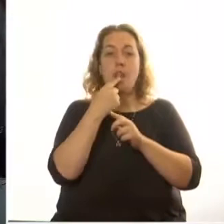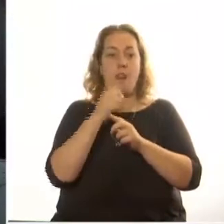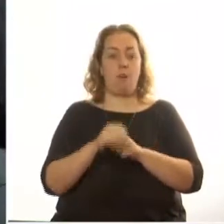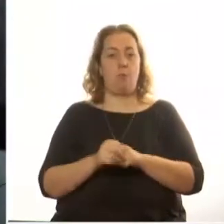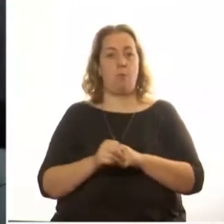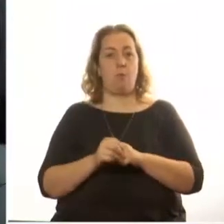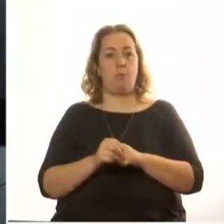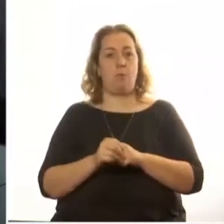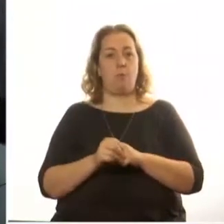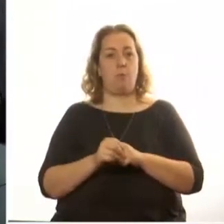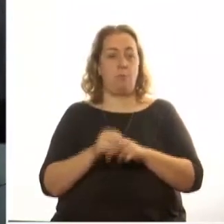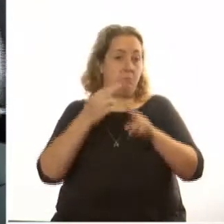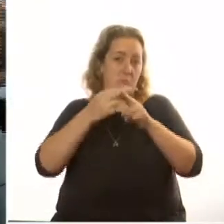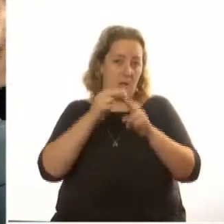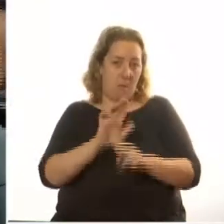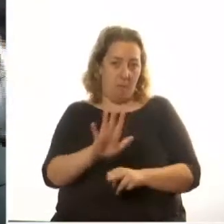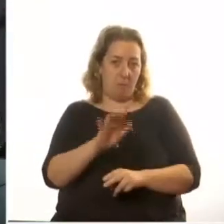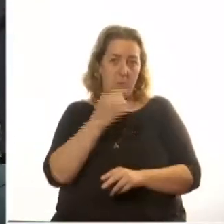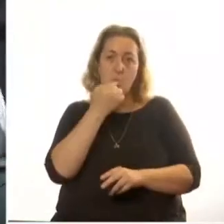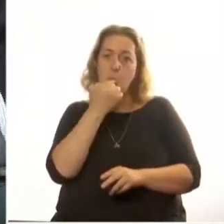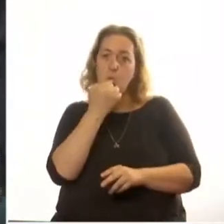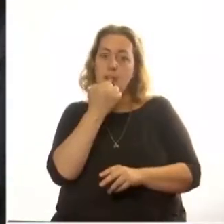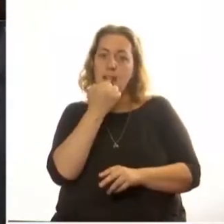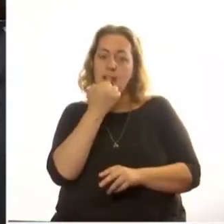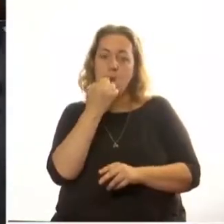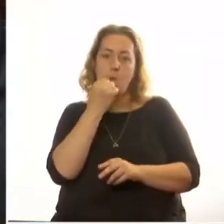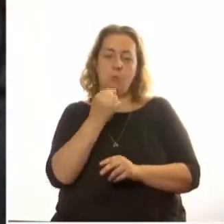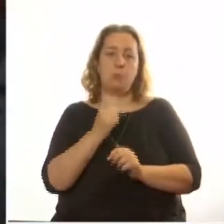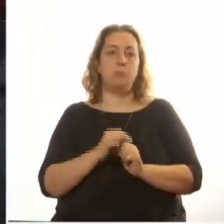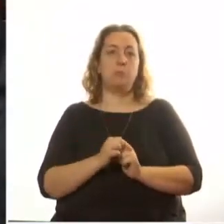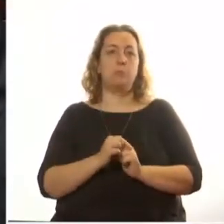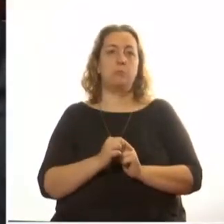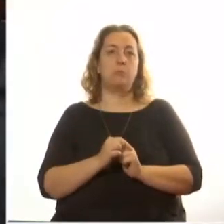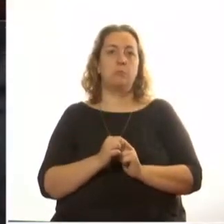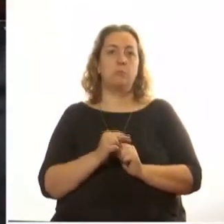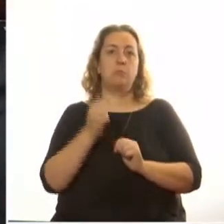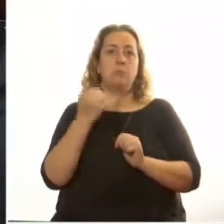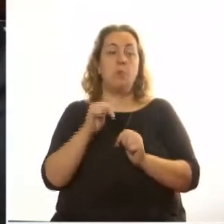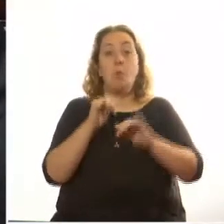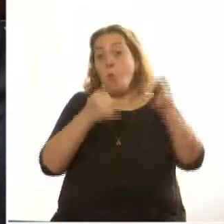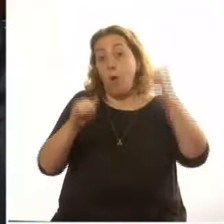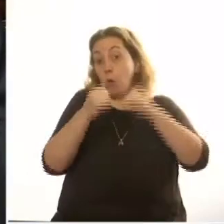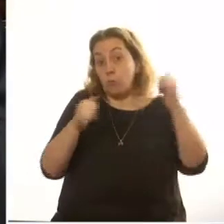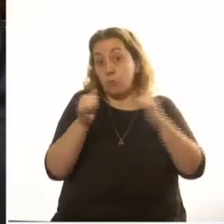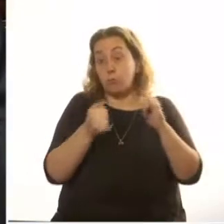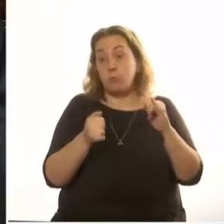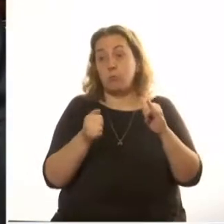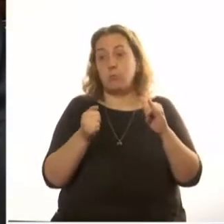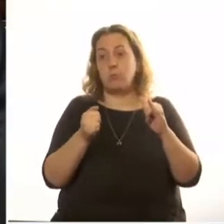Son esos juegos que se dan pistas y hay que adivinar de qué es lo que se